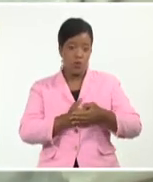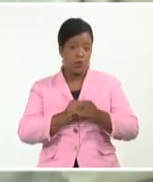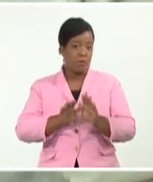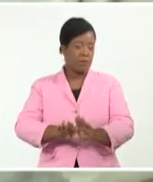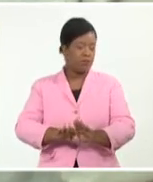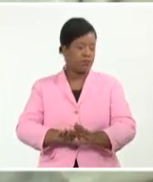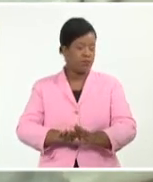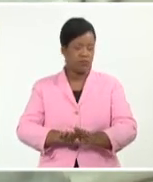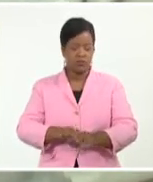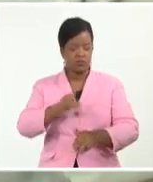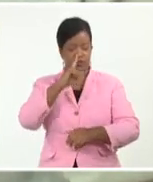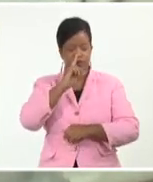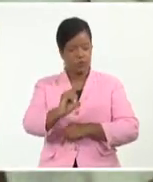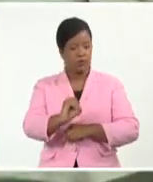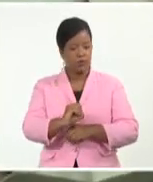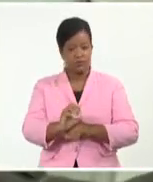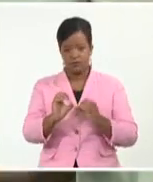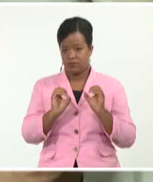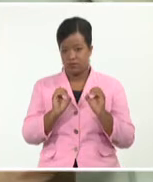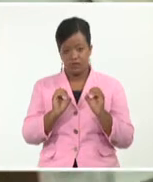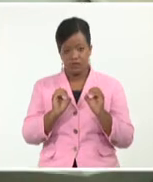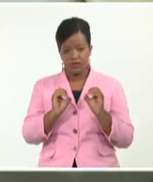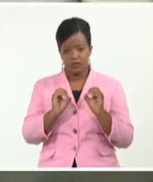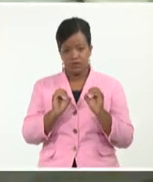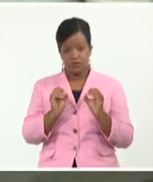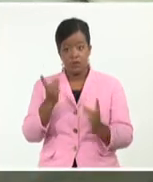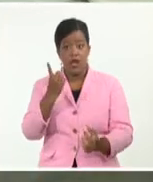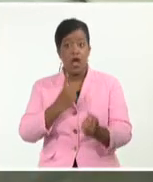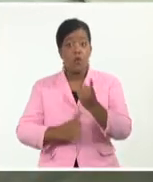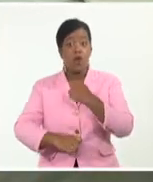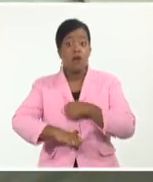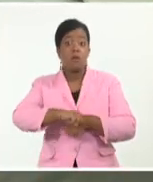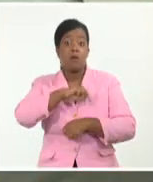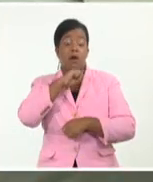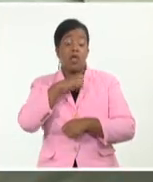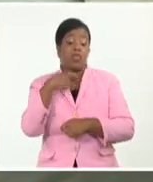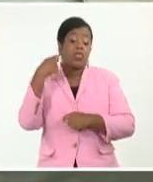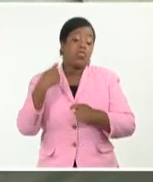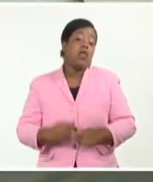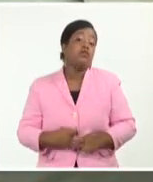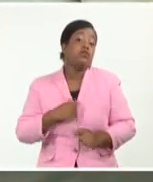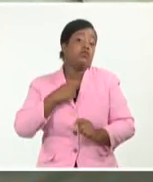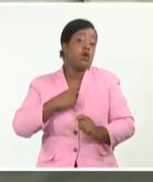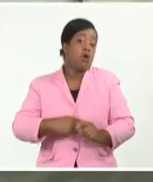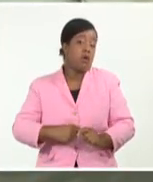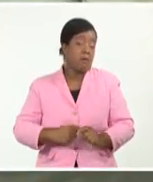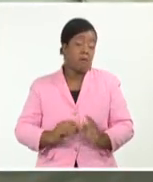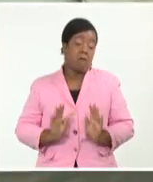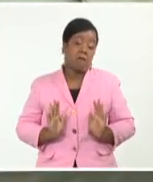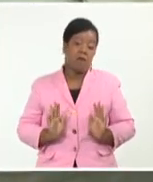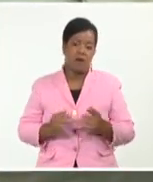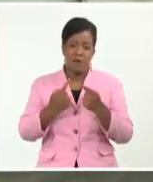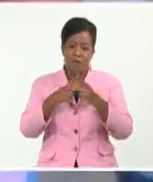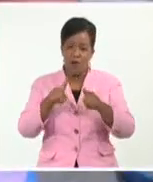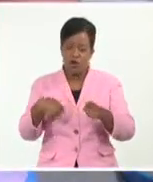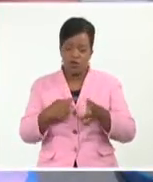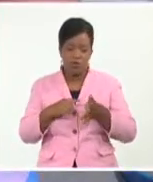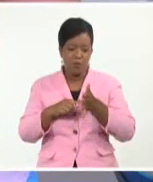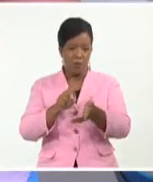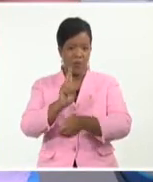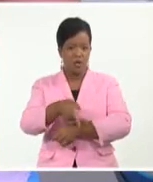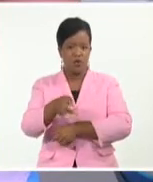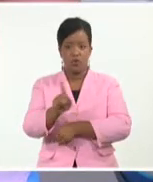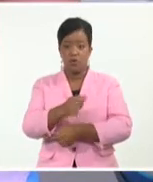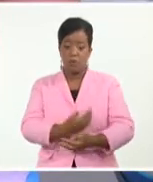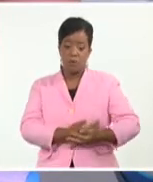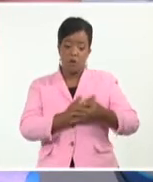materna para que las madres se vacunen. Que si alguna madre lo hace, lo hace sobre su decisión personal, pero no hay ninguna recomendación oficial que se suspenda